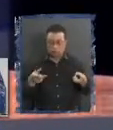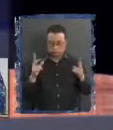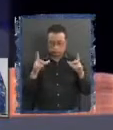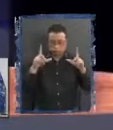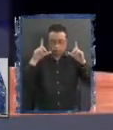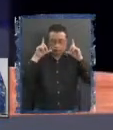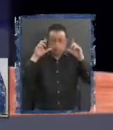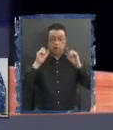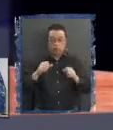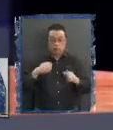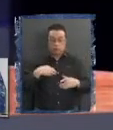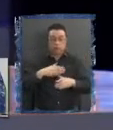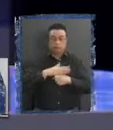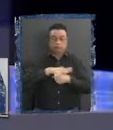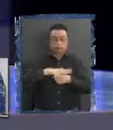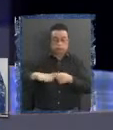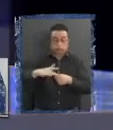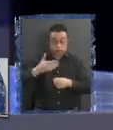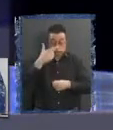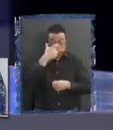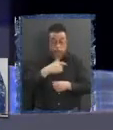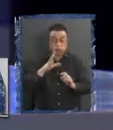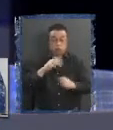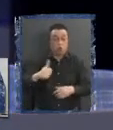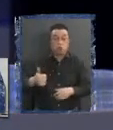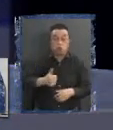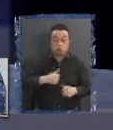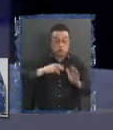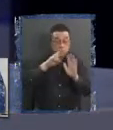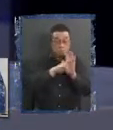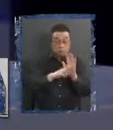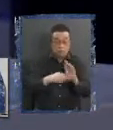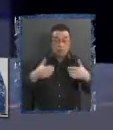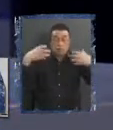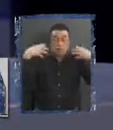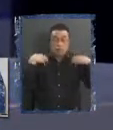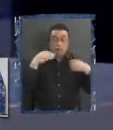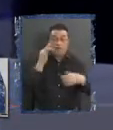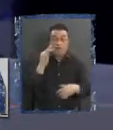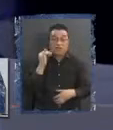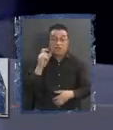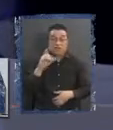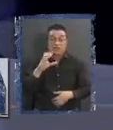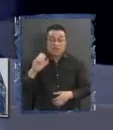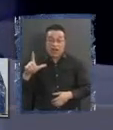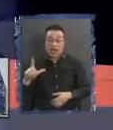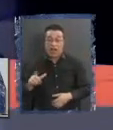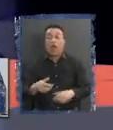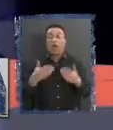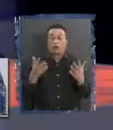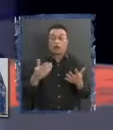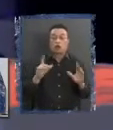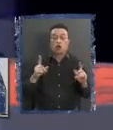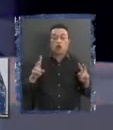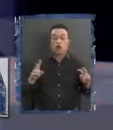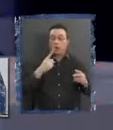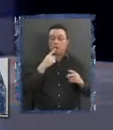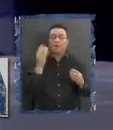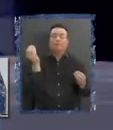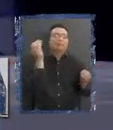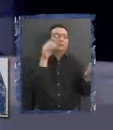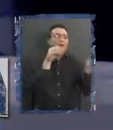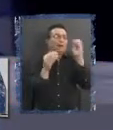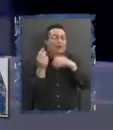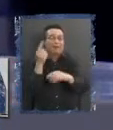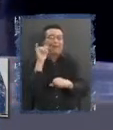removía de nuestros cargos si no cumplimos con la regla de responsabilidad fiscal. Entonces yo diría, oye, no construyamos una caricatura de que